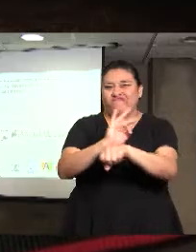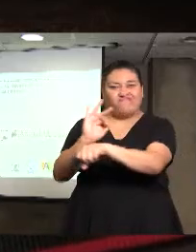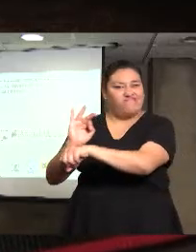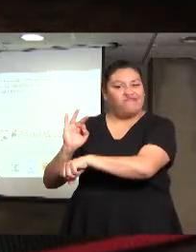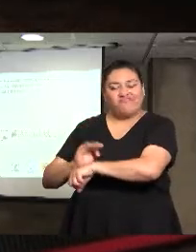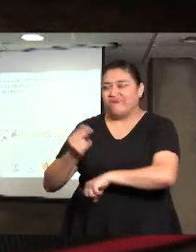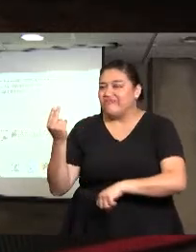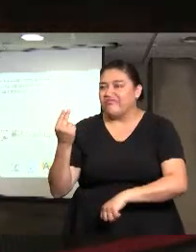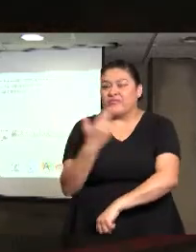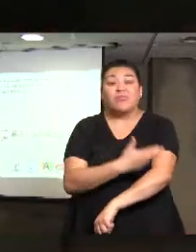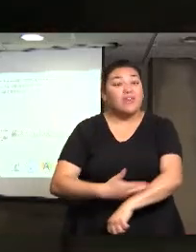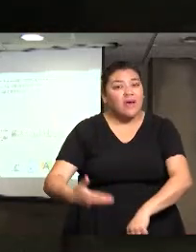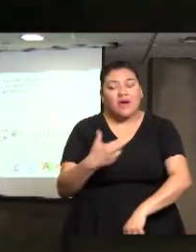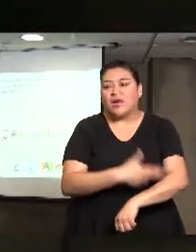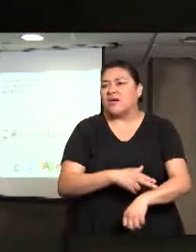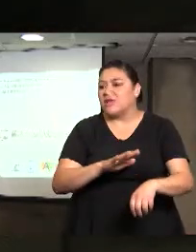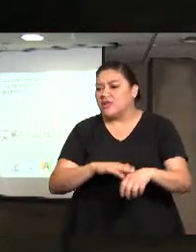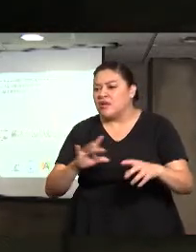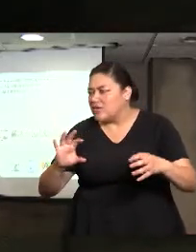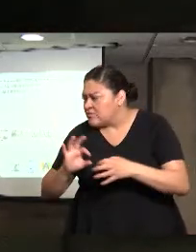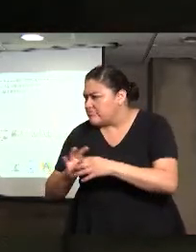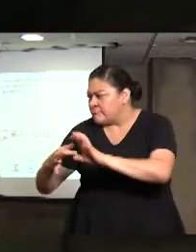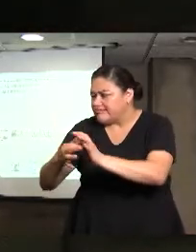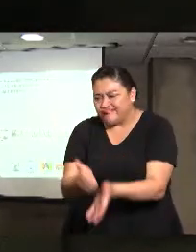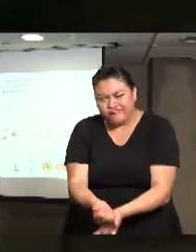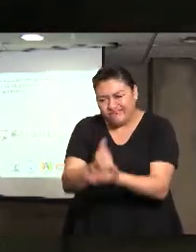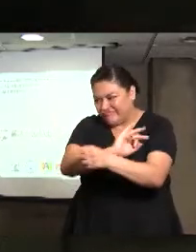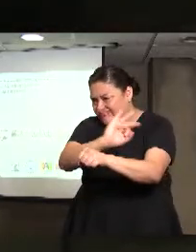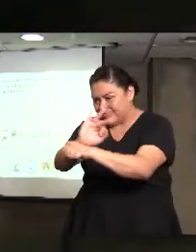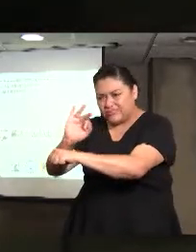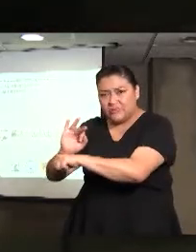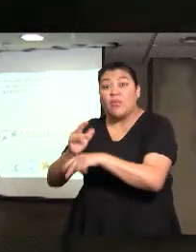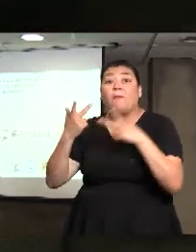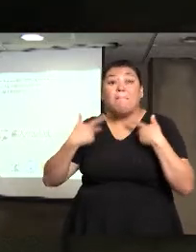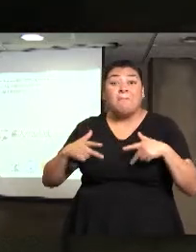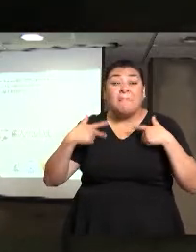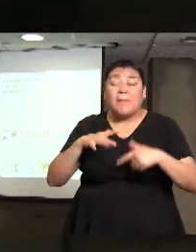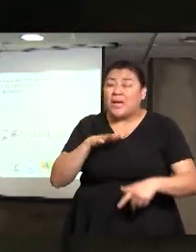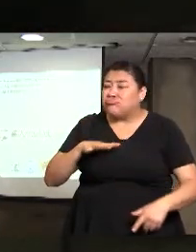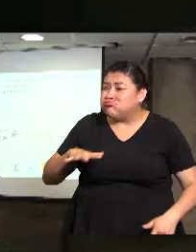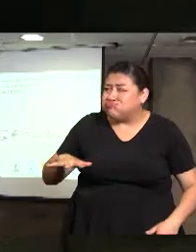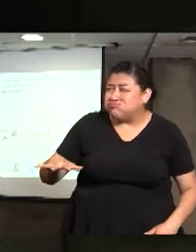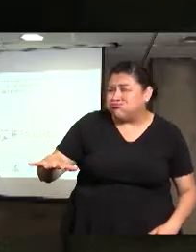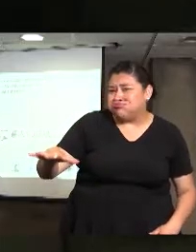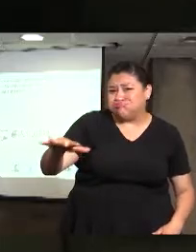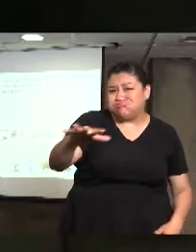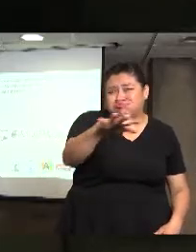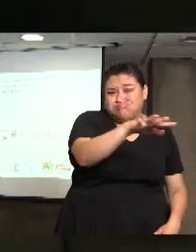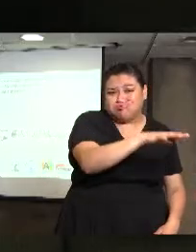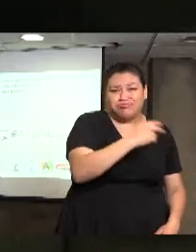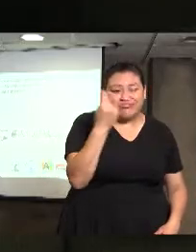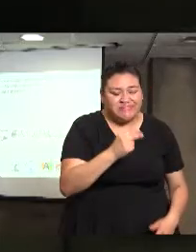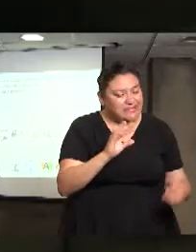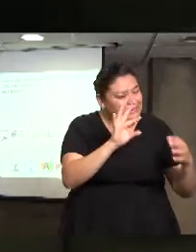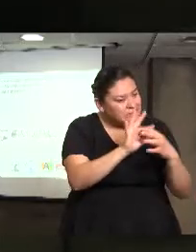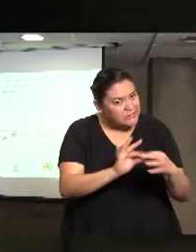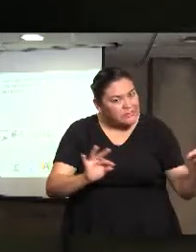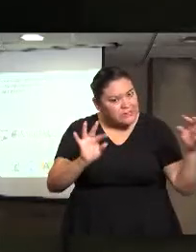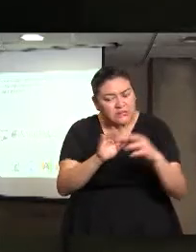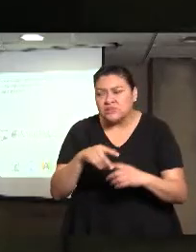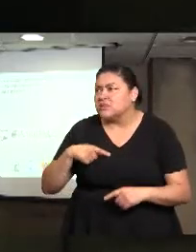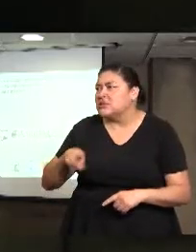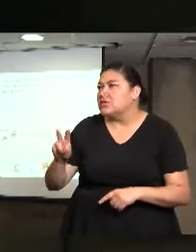estos trabajos, de manera vinculada, y hacer que la población, que la ciudadanía, que las familias conozcan, identifiquen